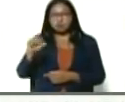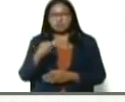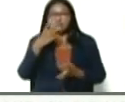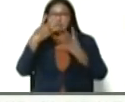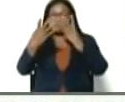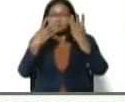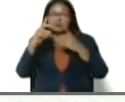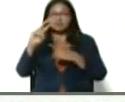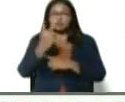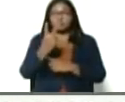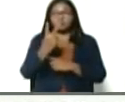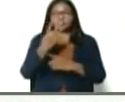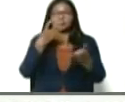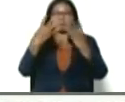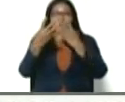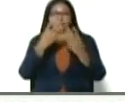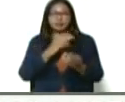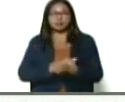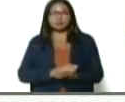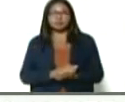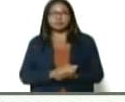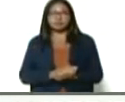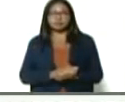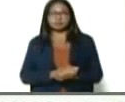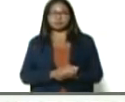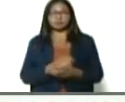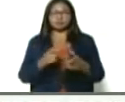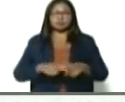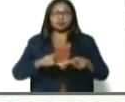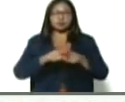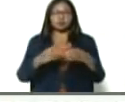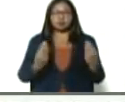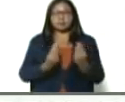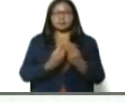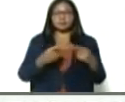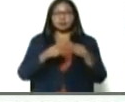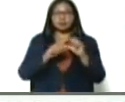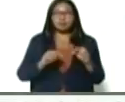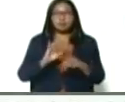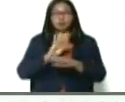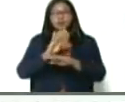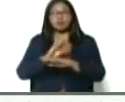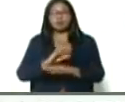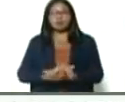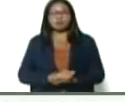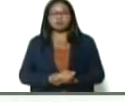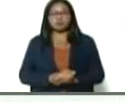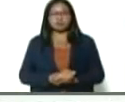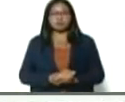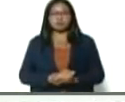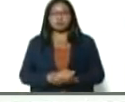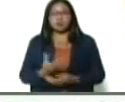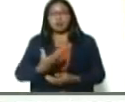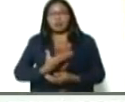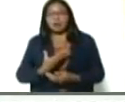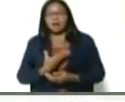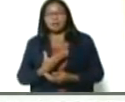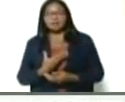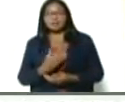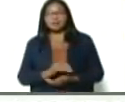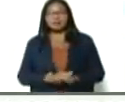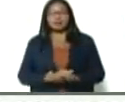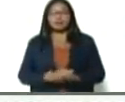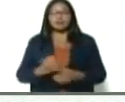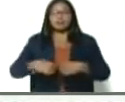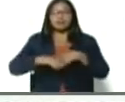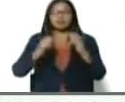la segunda feria agropecuaria, desde Clarines, estamos acompañados, con nuestra protectora, de la zona este, nuestro alcalde de Barcelona, nuestro alcalde,